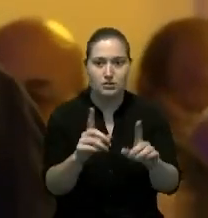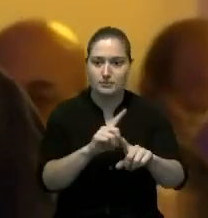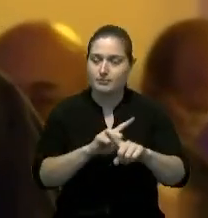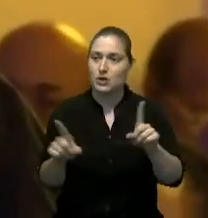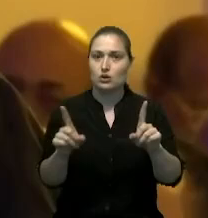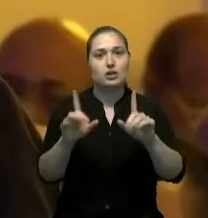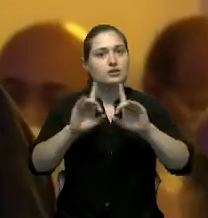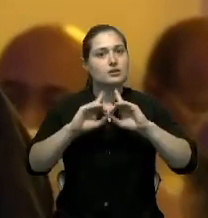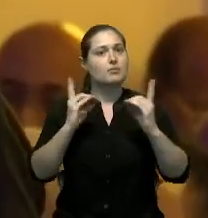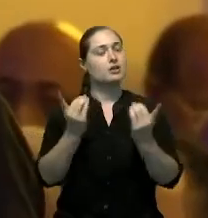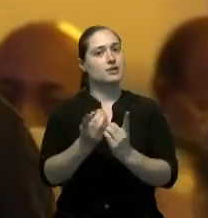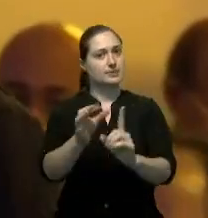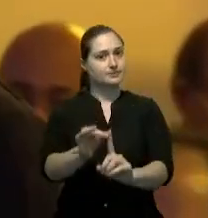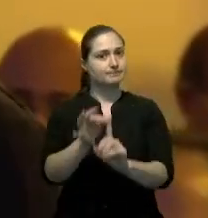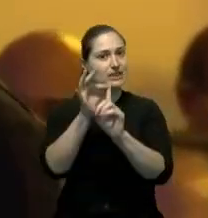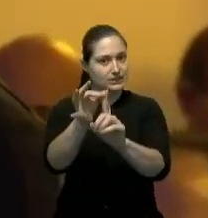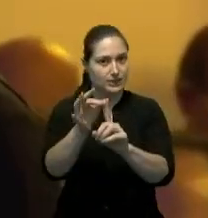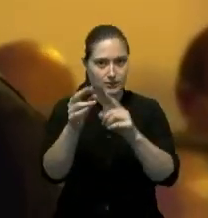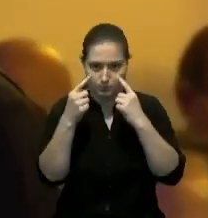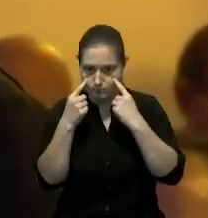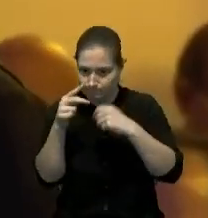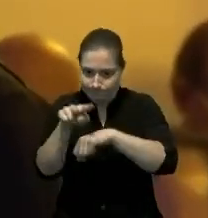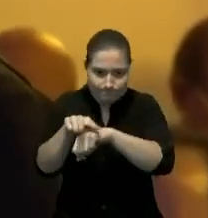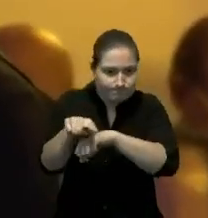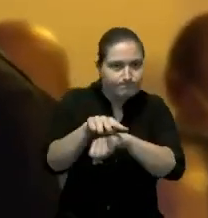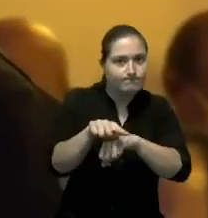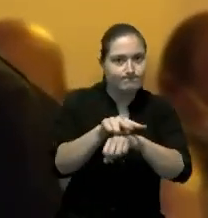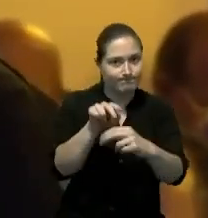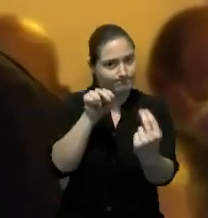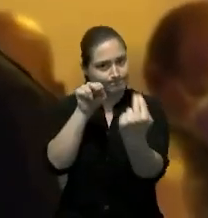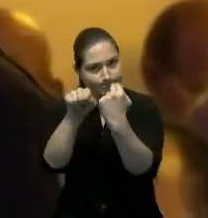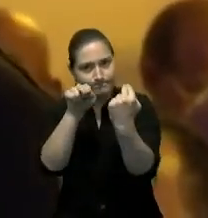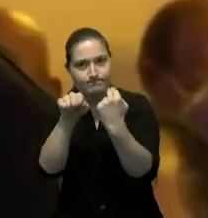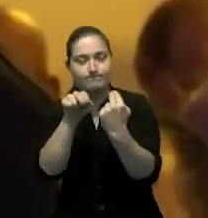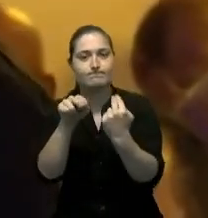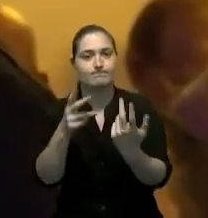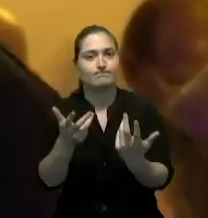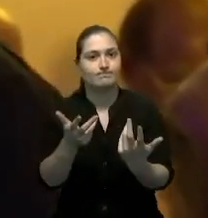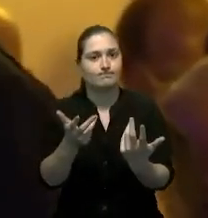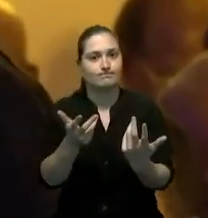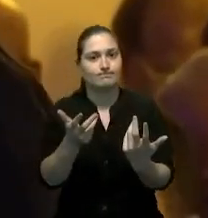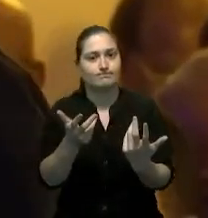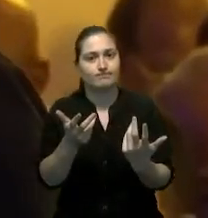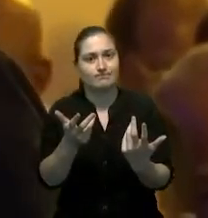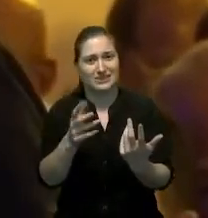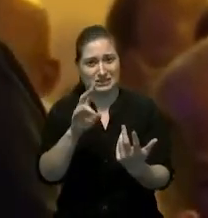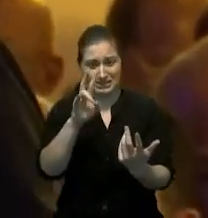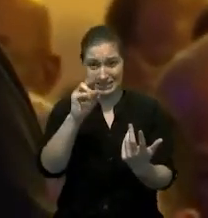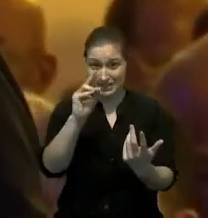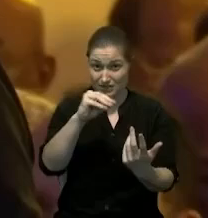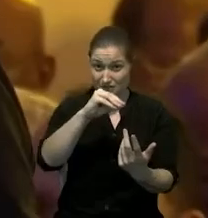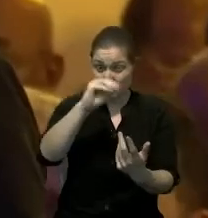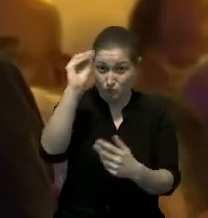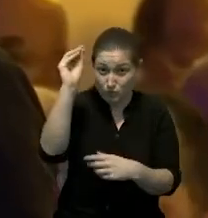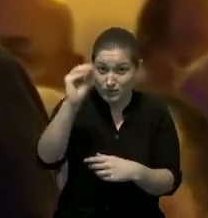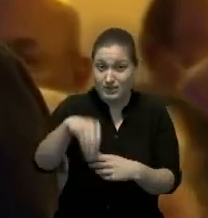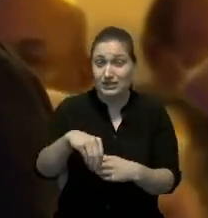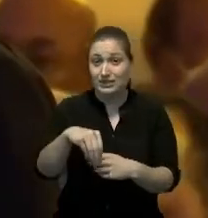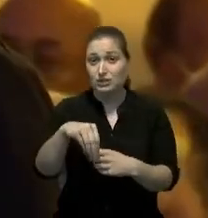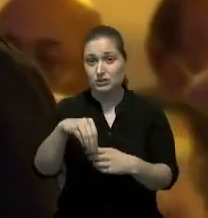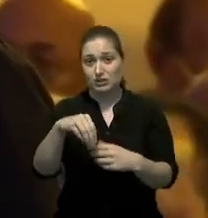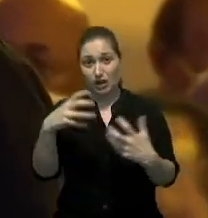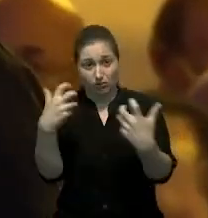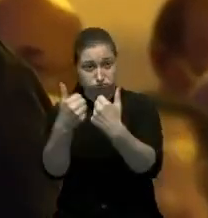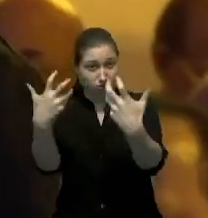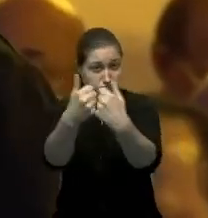de vigilancia y fiscalización de carretera tomando en consideración que más del 70% de los accidentes catastróficos